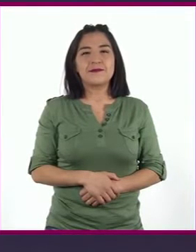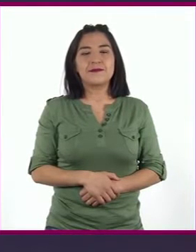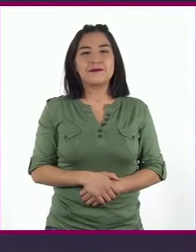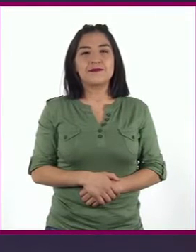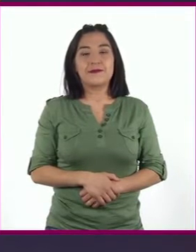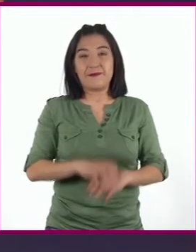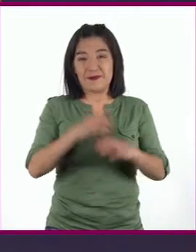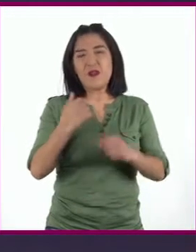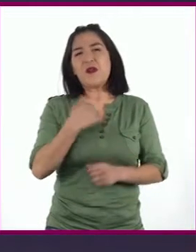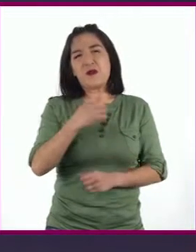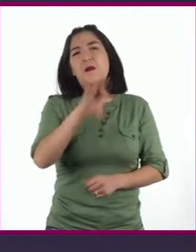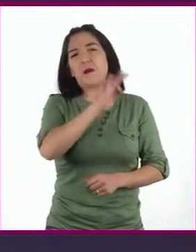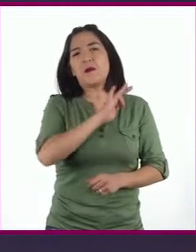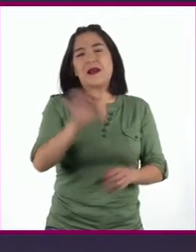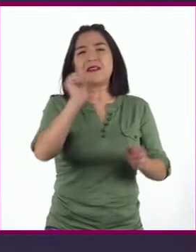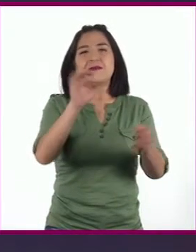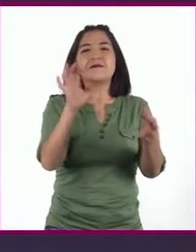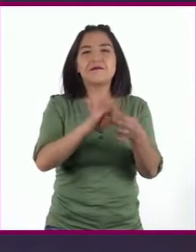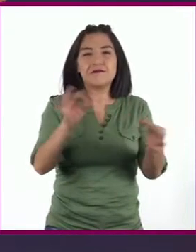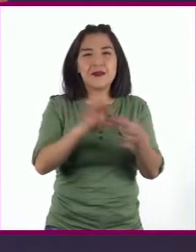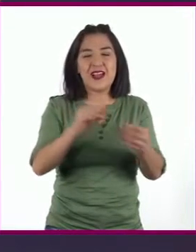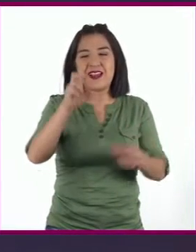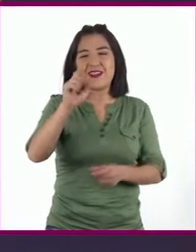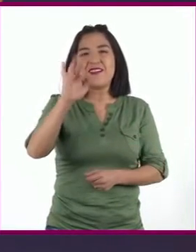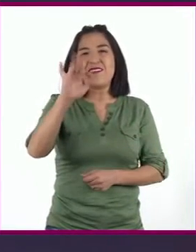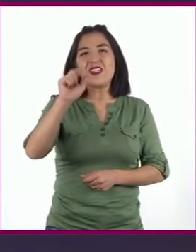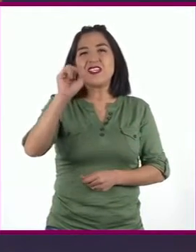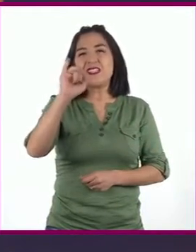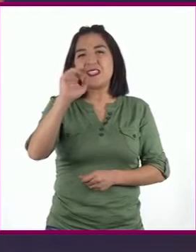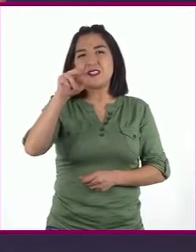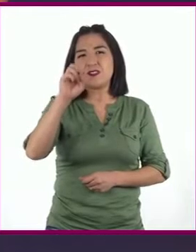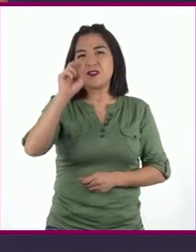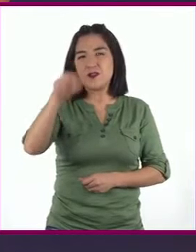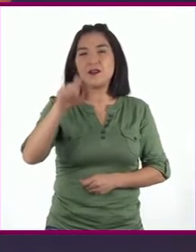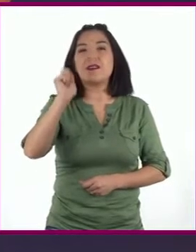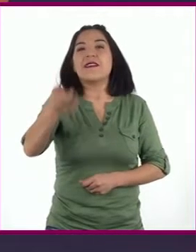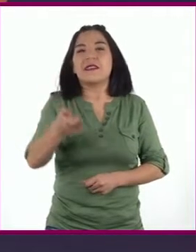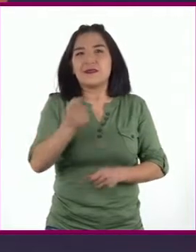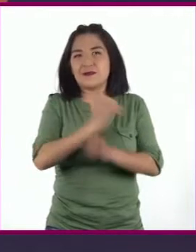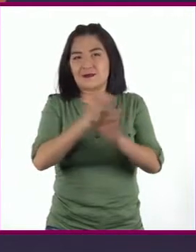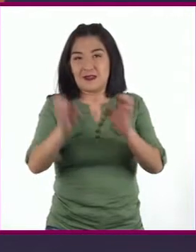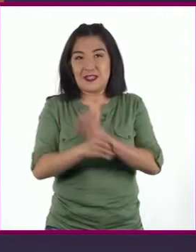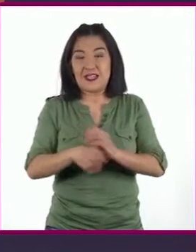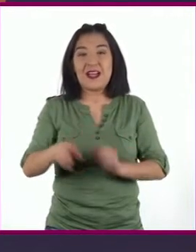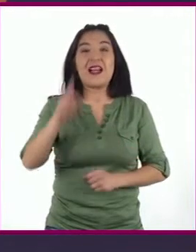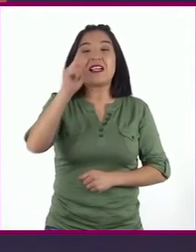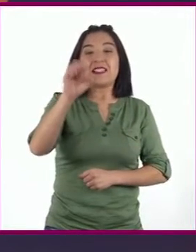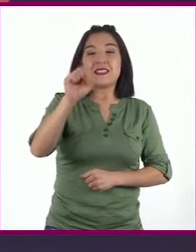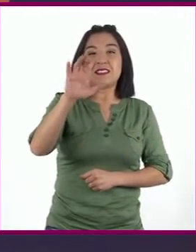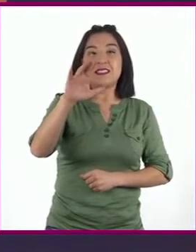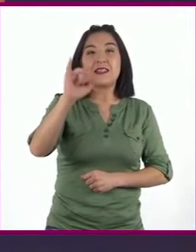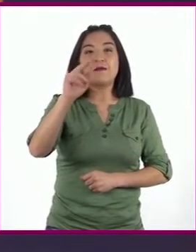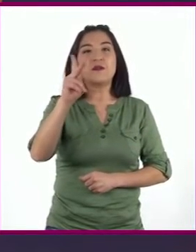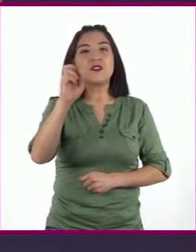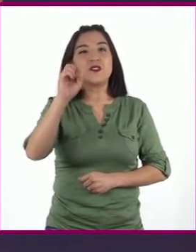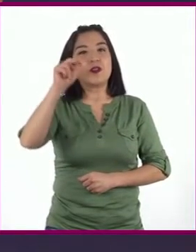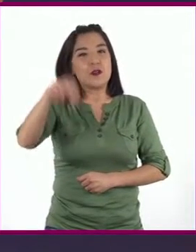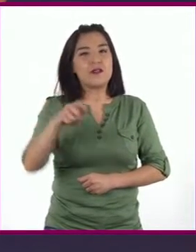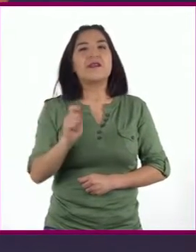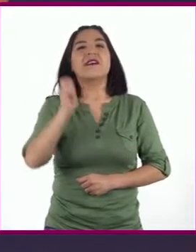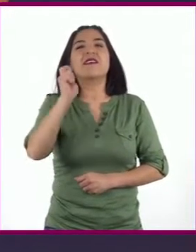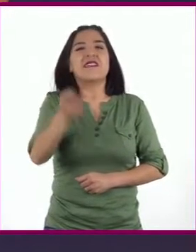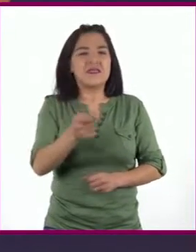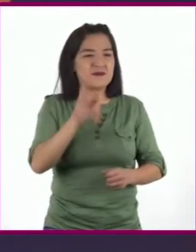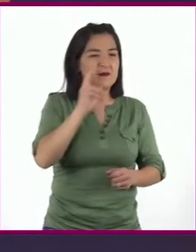Podría decirse que en la definición se anota lo que es y en la descripción lo que vemos